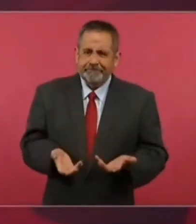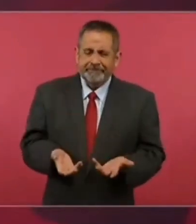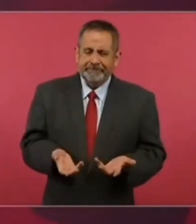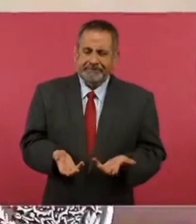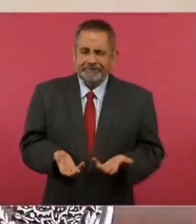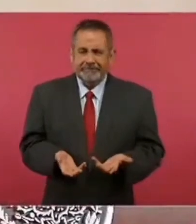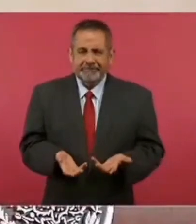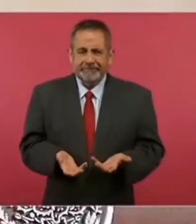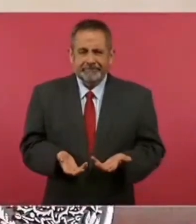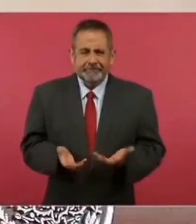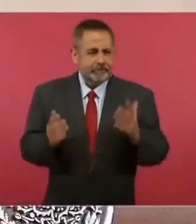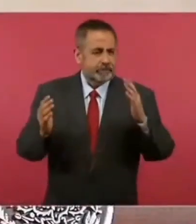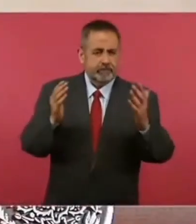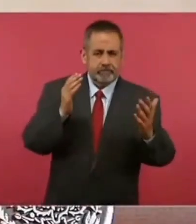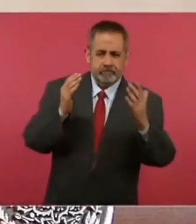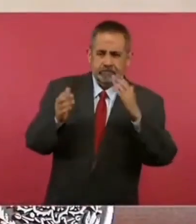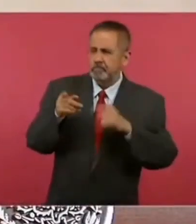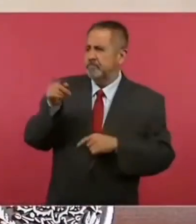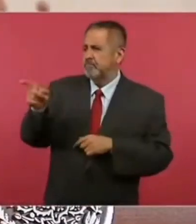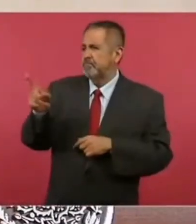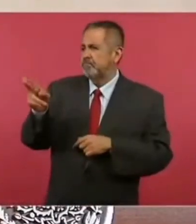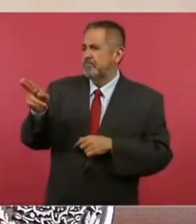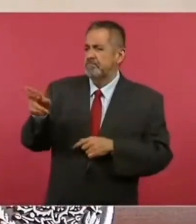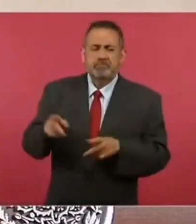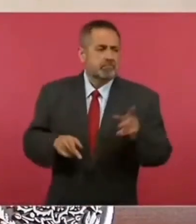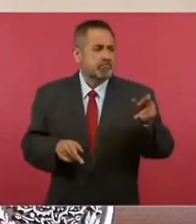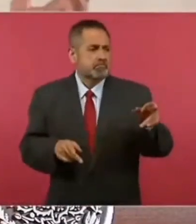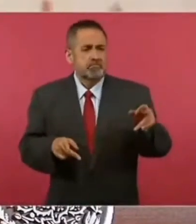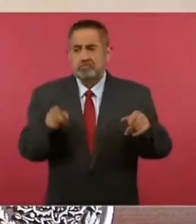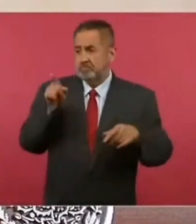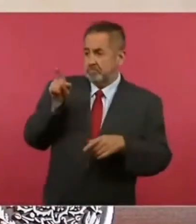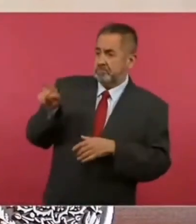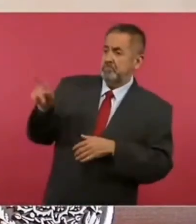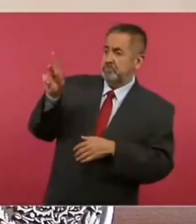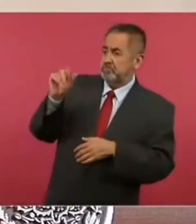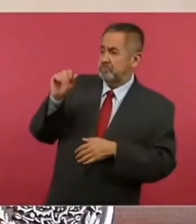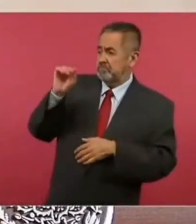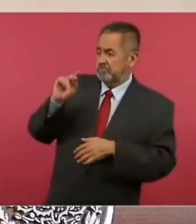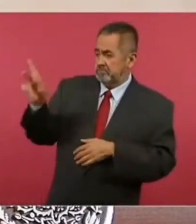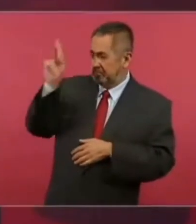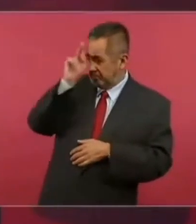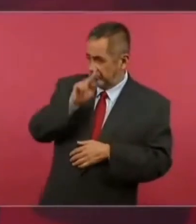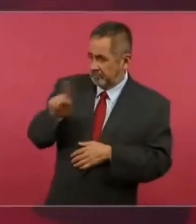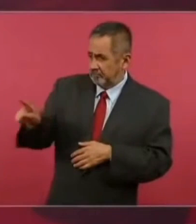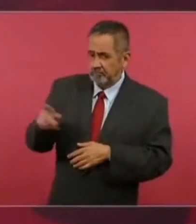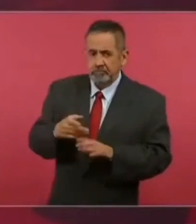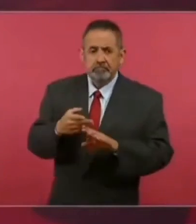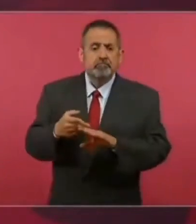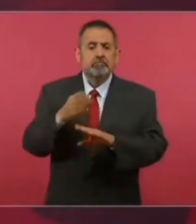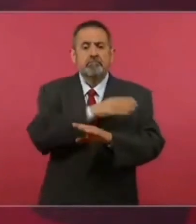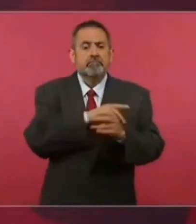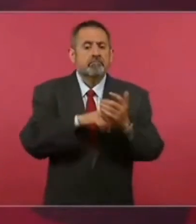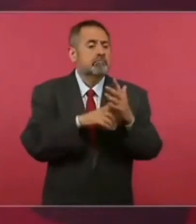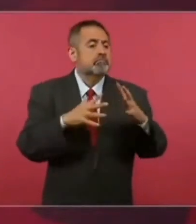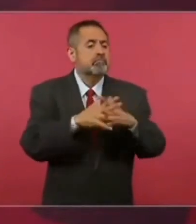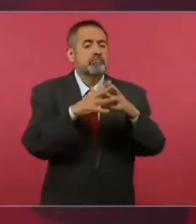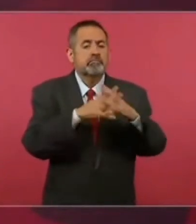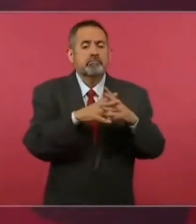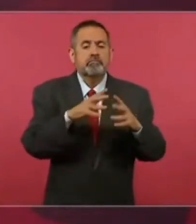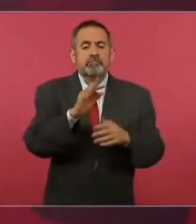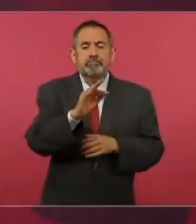nos comparaban y teníamos más desaparecidos que en la época de la guerra de Calderón.